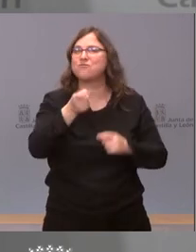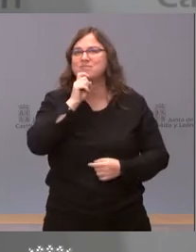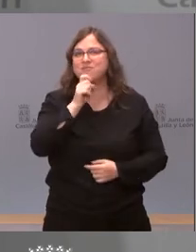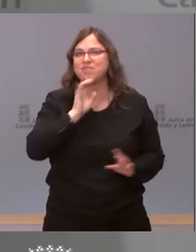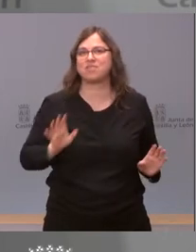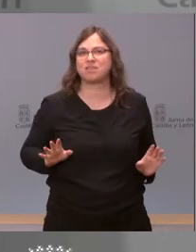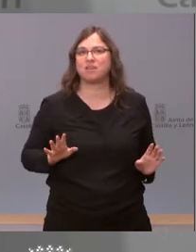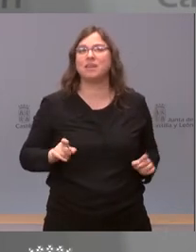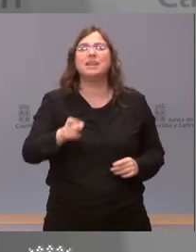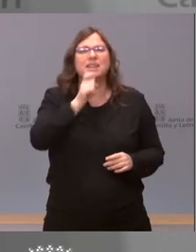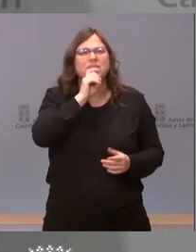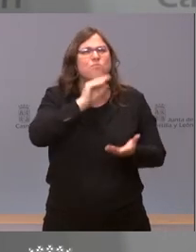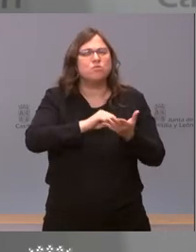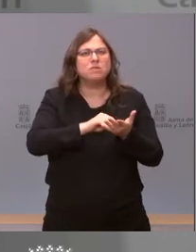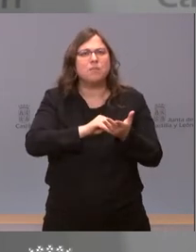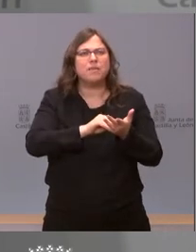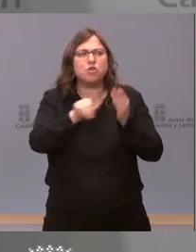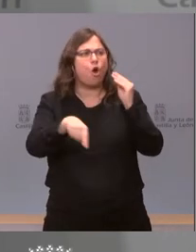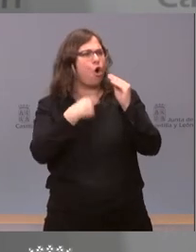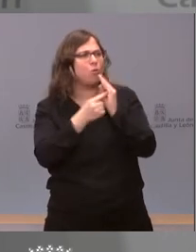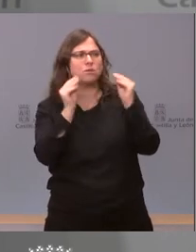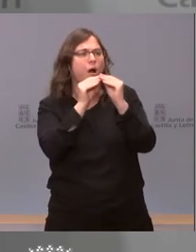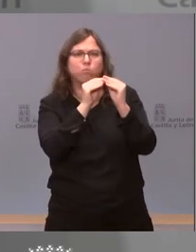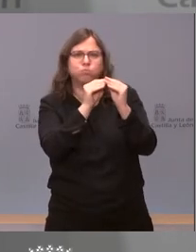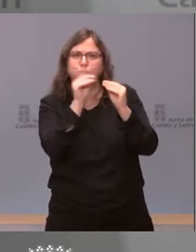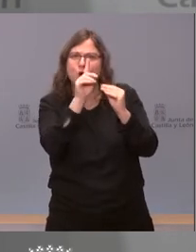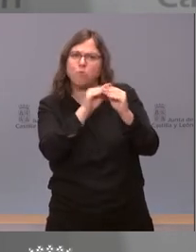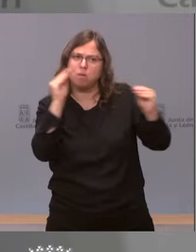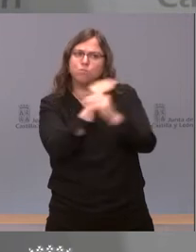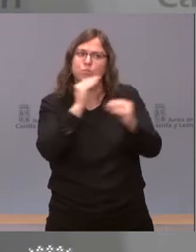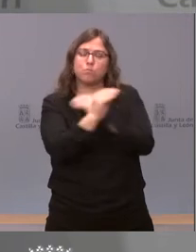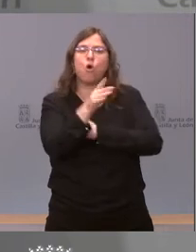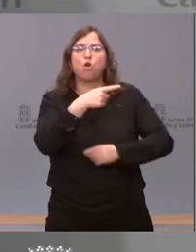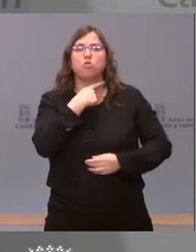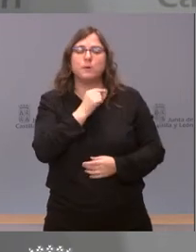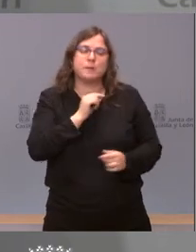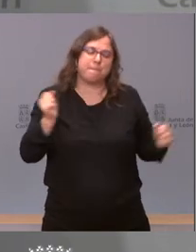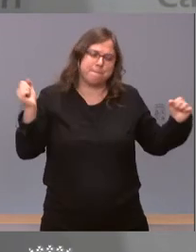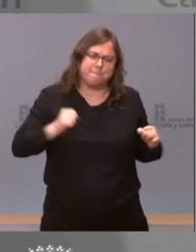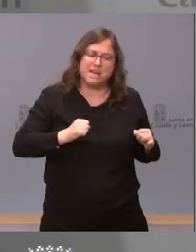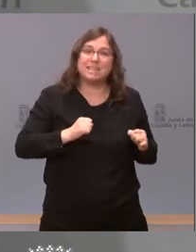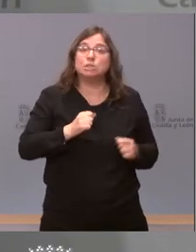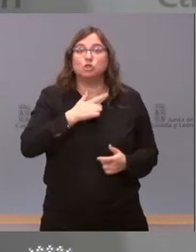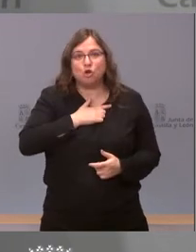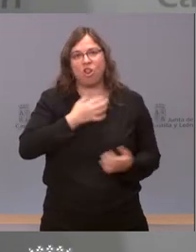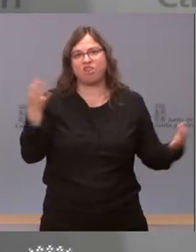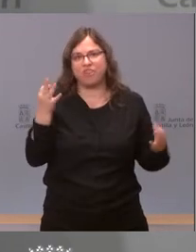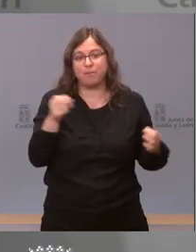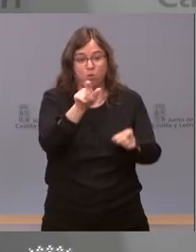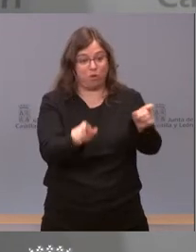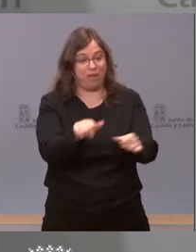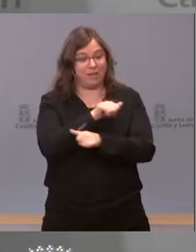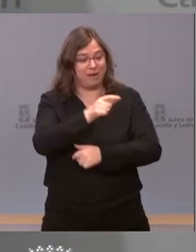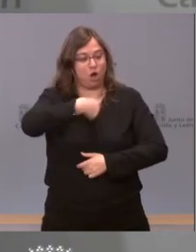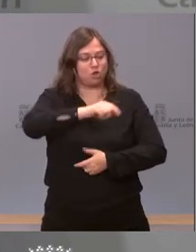difíciles que puede que no compartamos en su integridad o que puede que no nos gusten. Pero entendemos que lo que espera la ciudadanía de nosotros es que nos